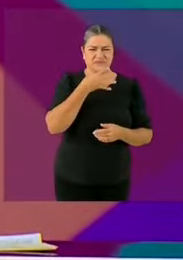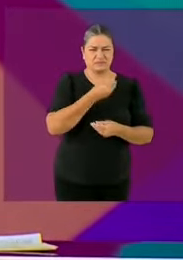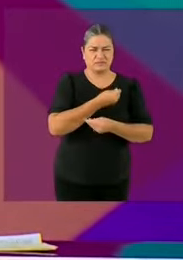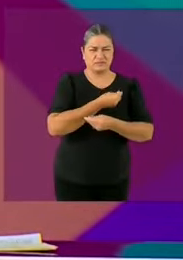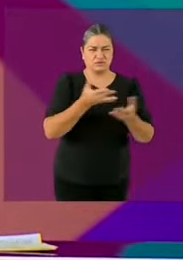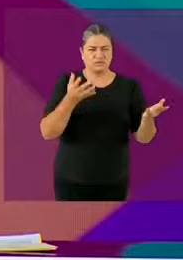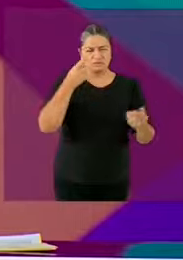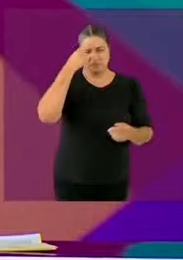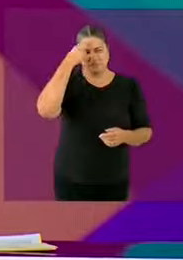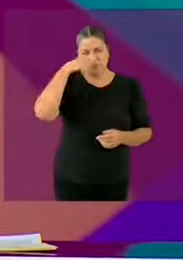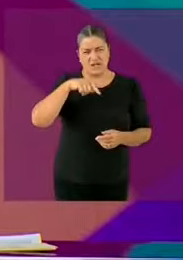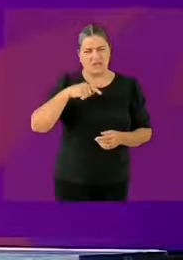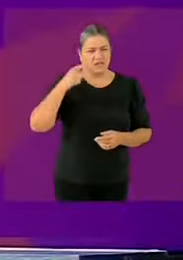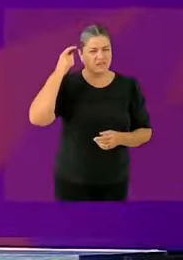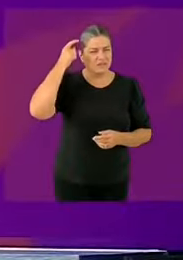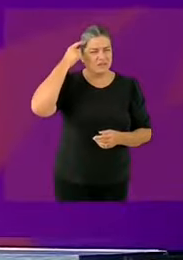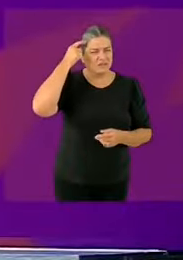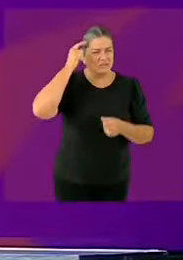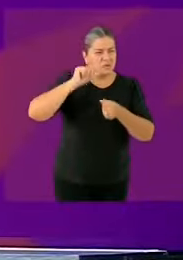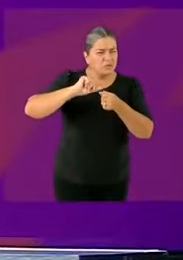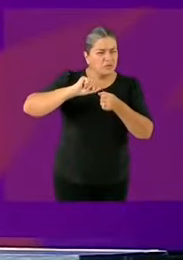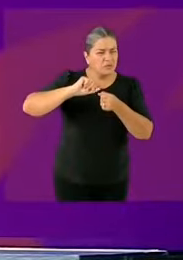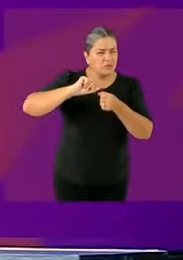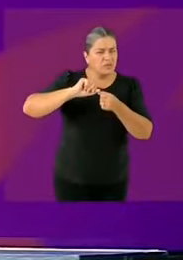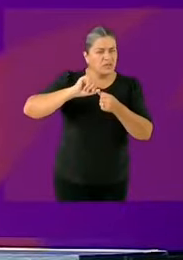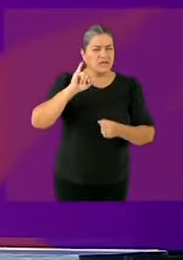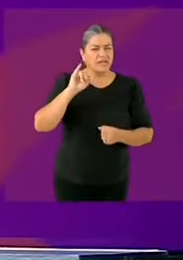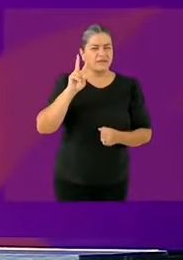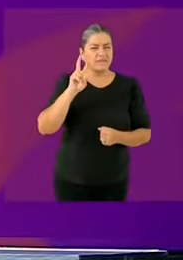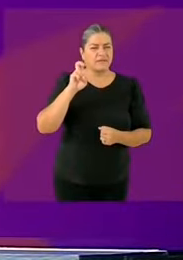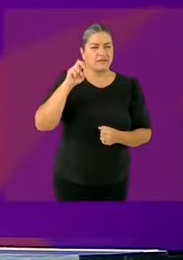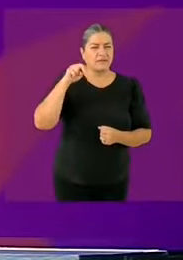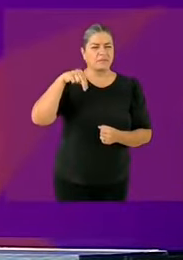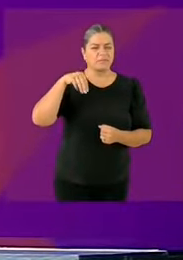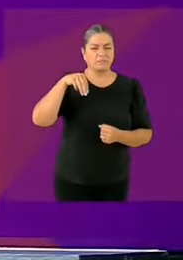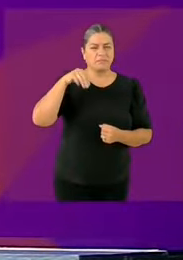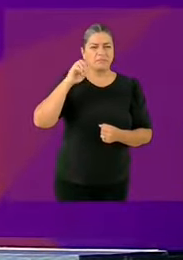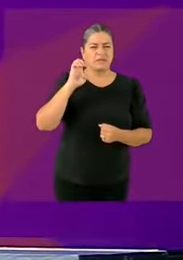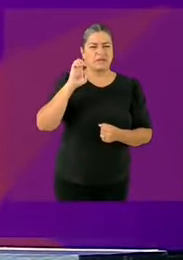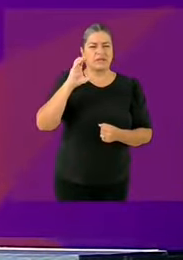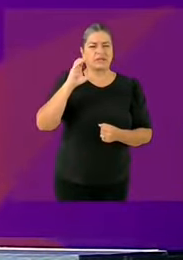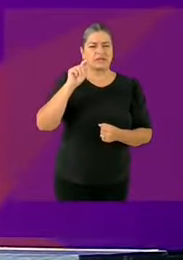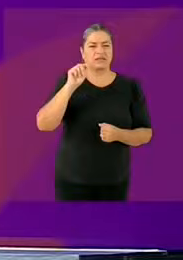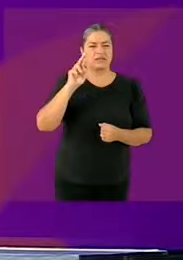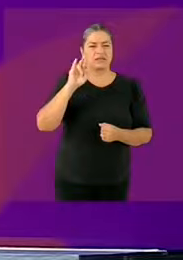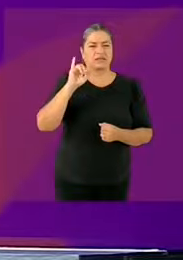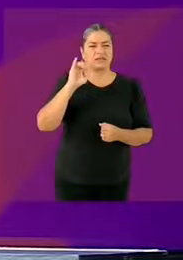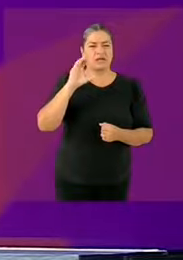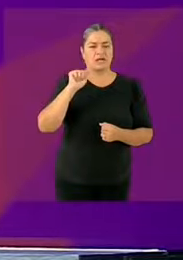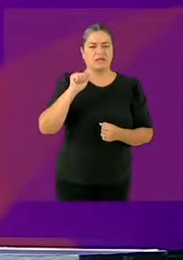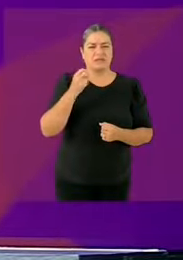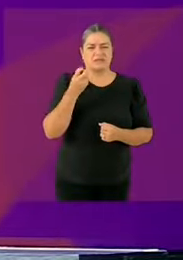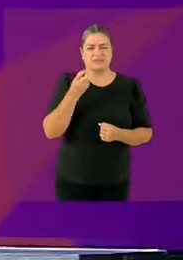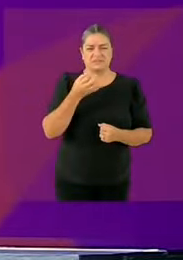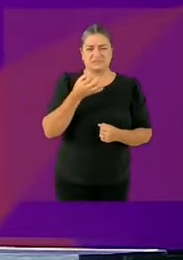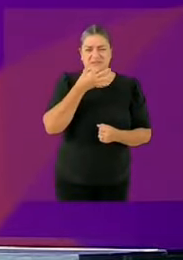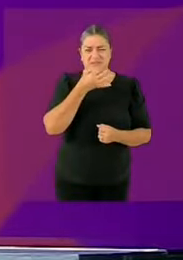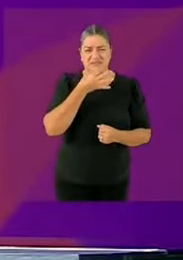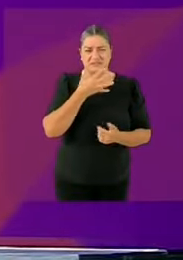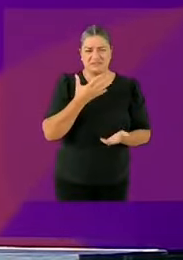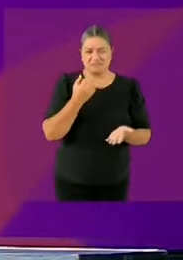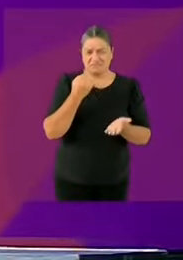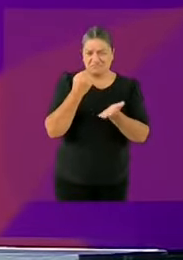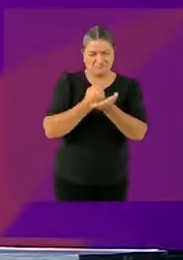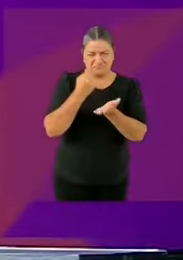pregunta no desea contestarla. me la repite. Bueno, cada sexenio ha tenido un gran escándalo. Seguimos, empecé desde